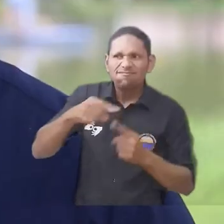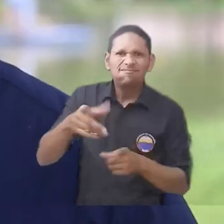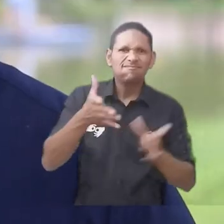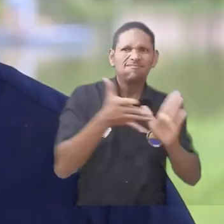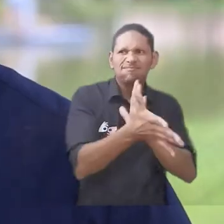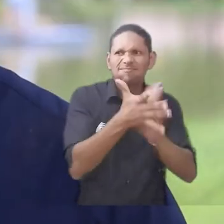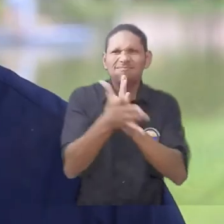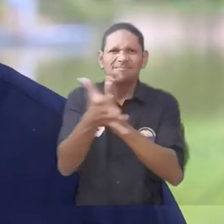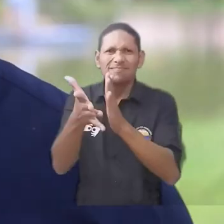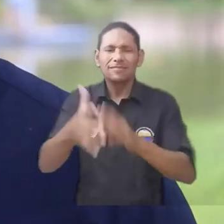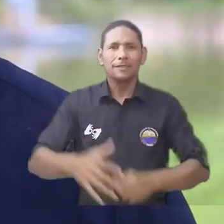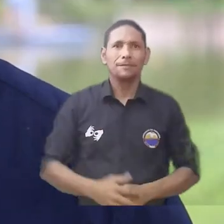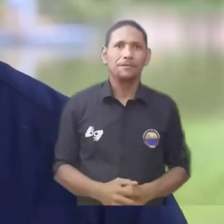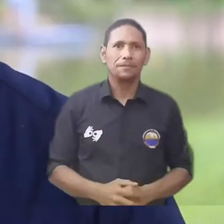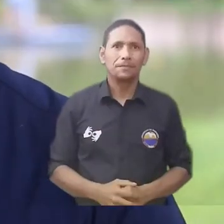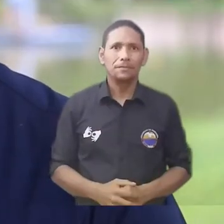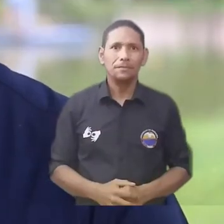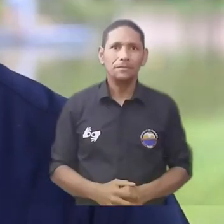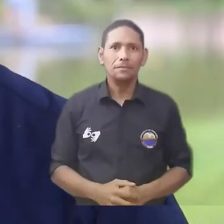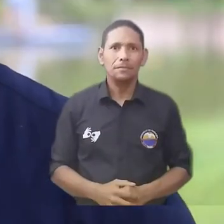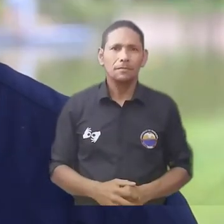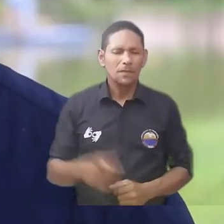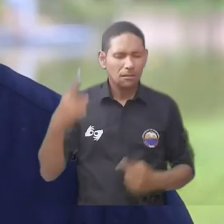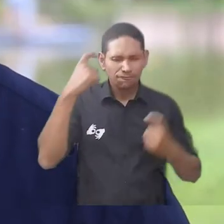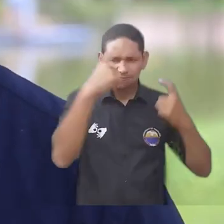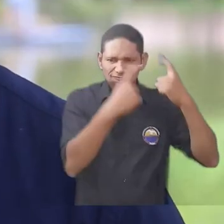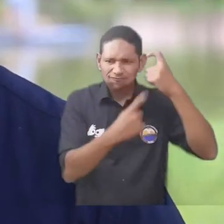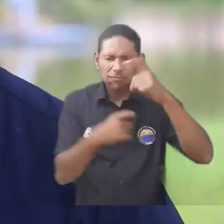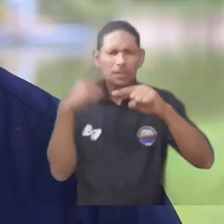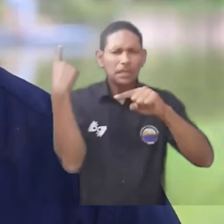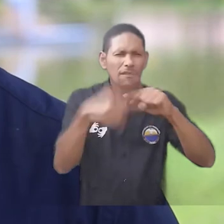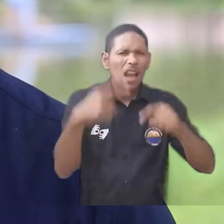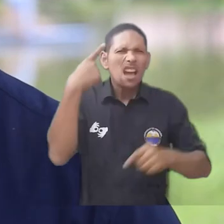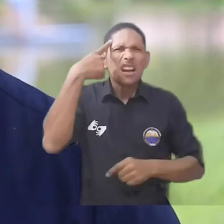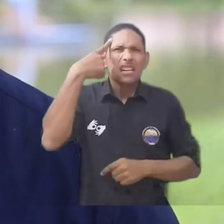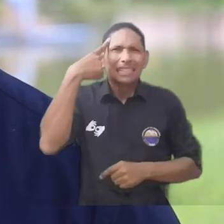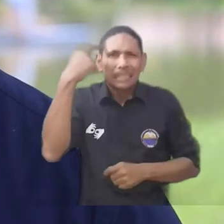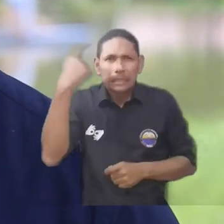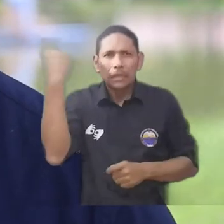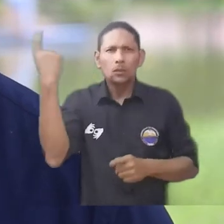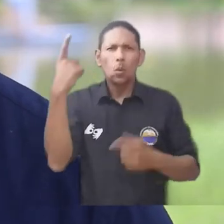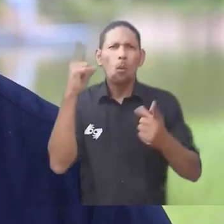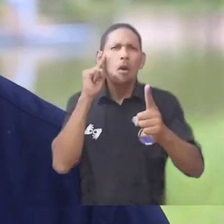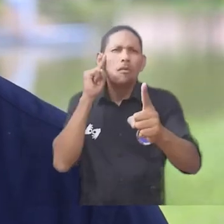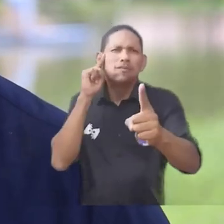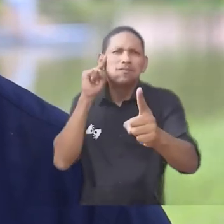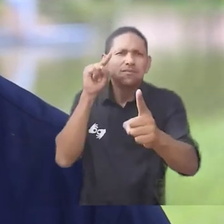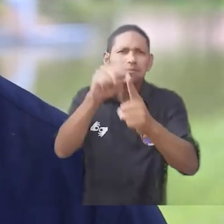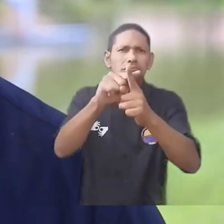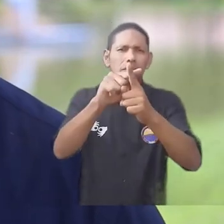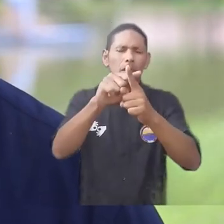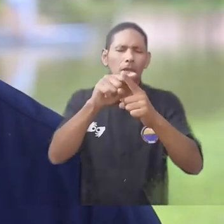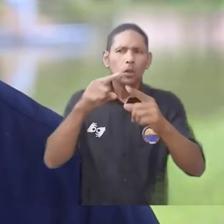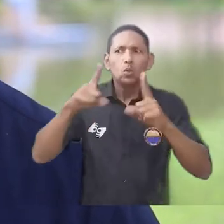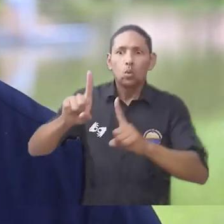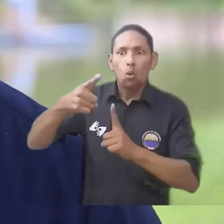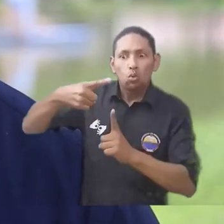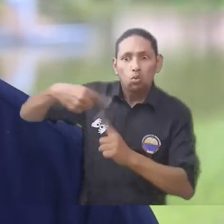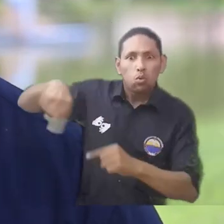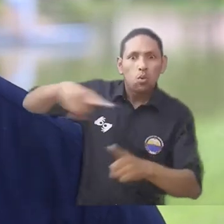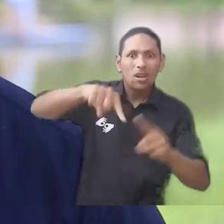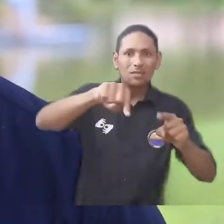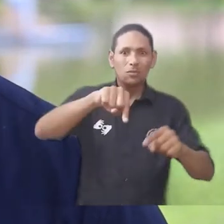Durante el encuentro se analizaron los retos, limitaciones, alcances y desafíos del sector turístico en el contexto COVID